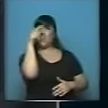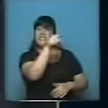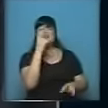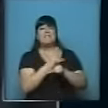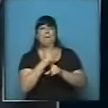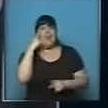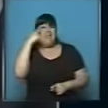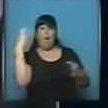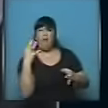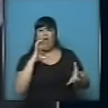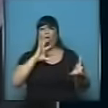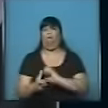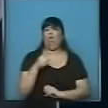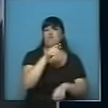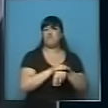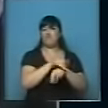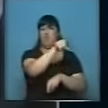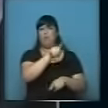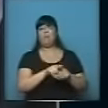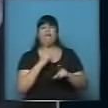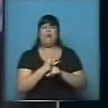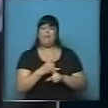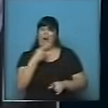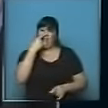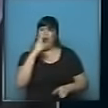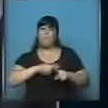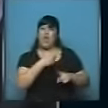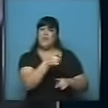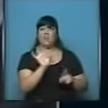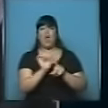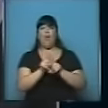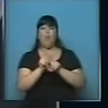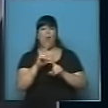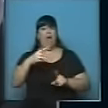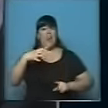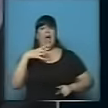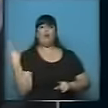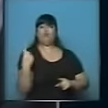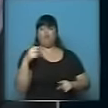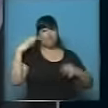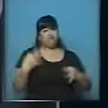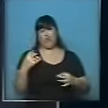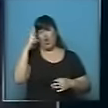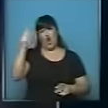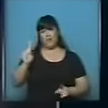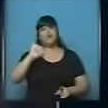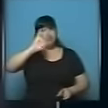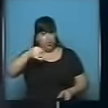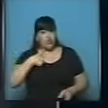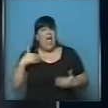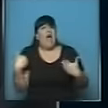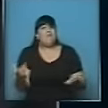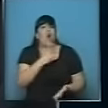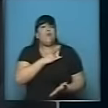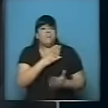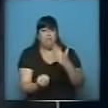buenas ideas, terminan utilizándolo para la política, no respetando la autonomía universitaria, pero estoy totalmente a favor. Pero mi punto